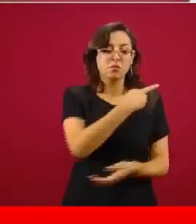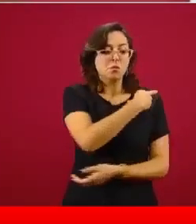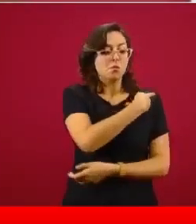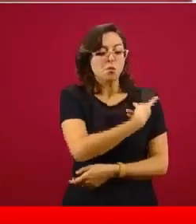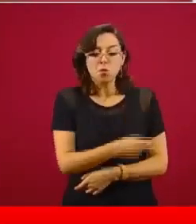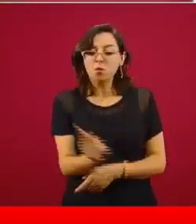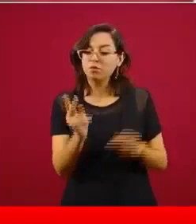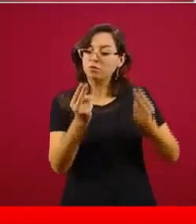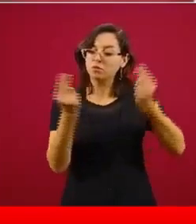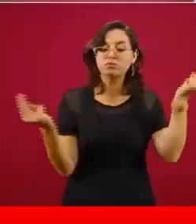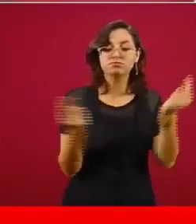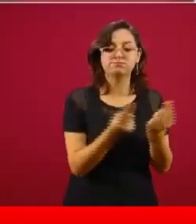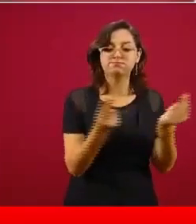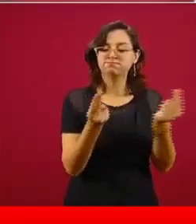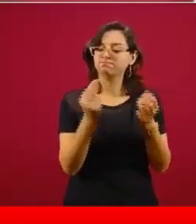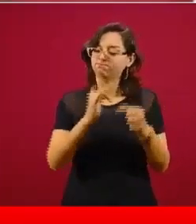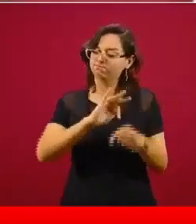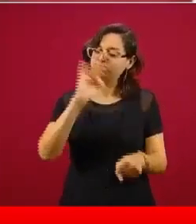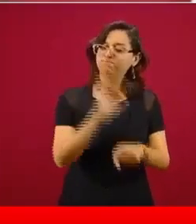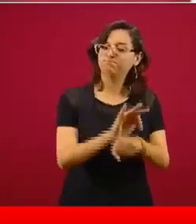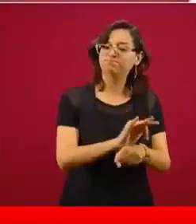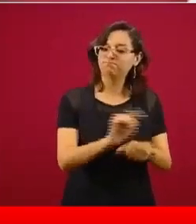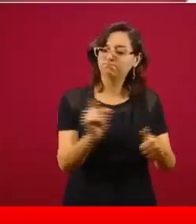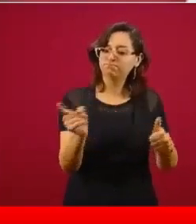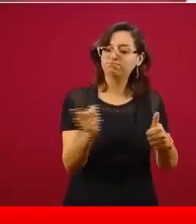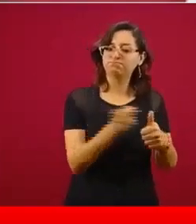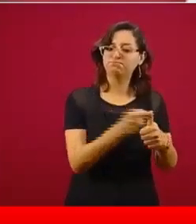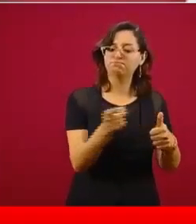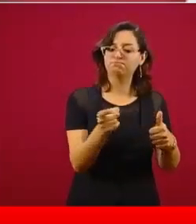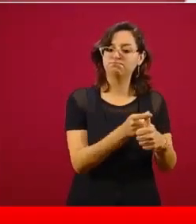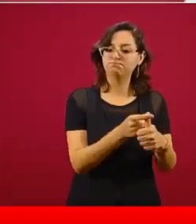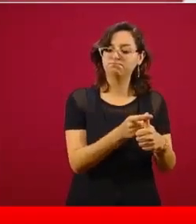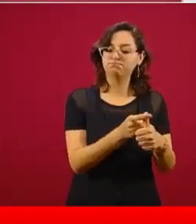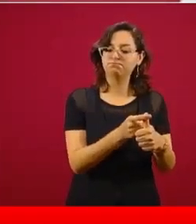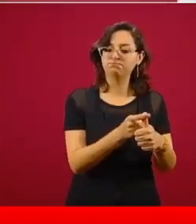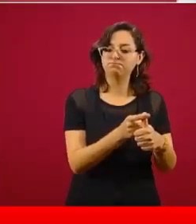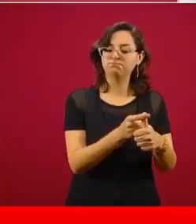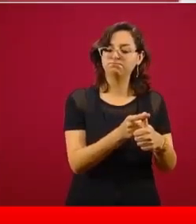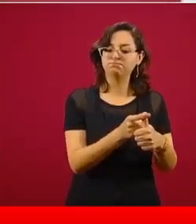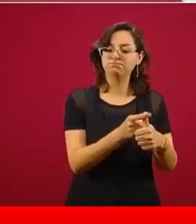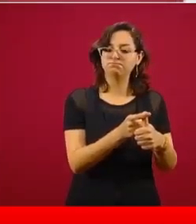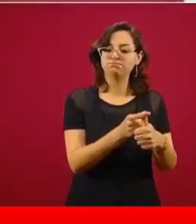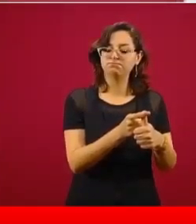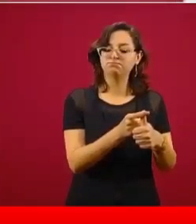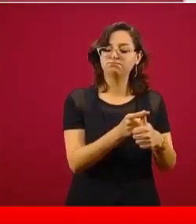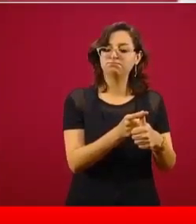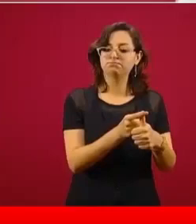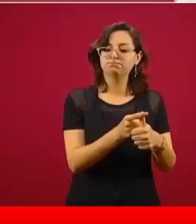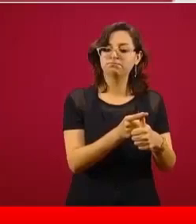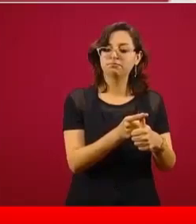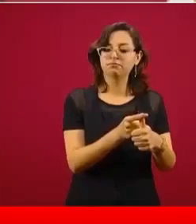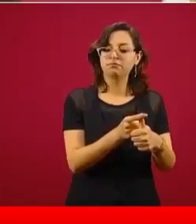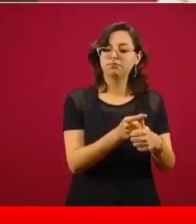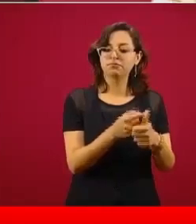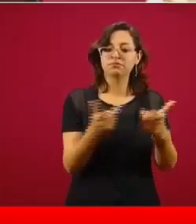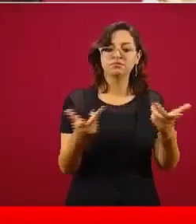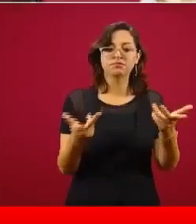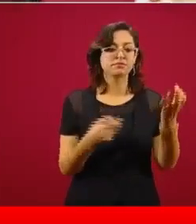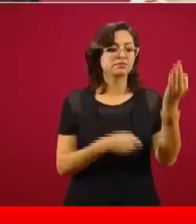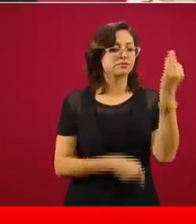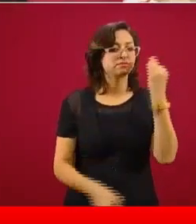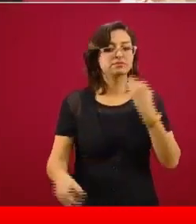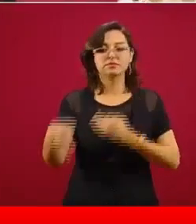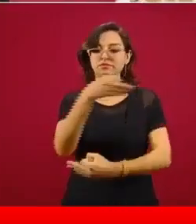que va a atender a todos,